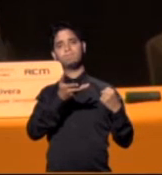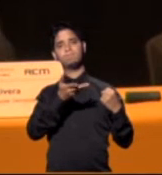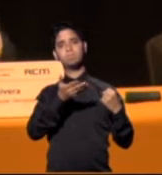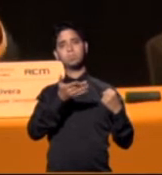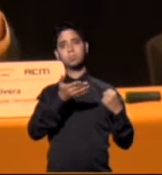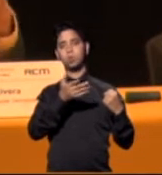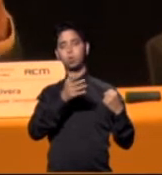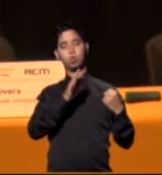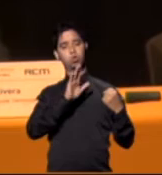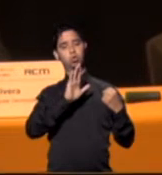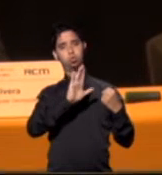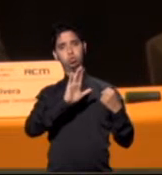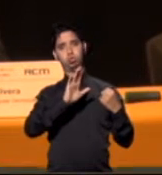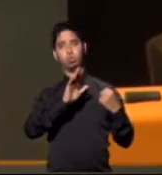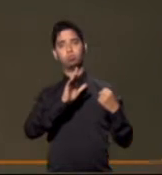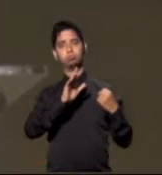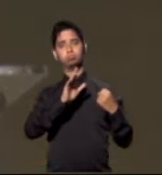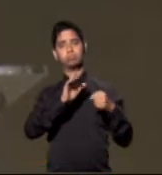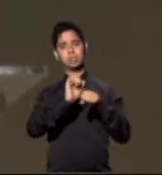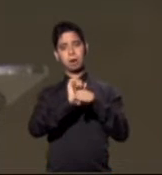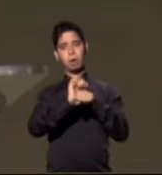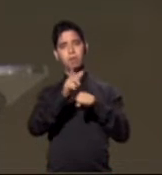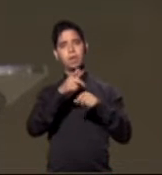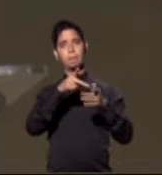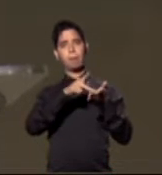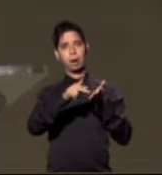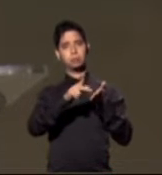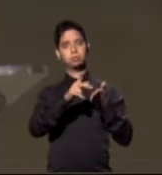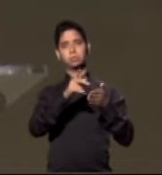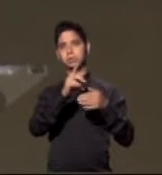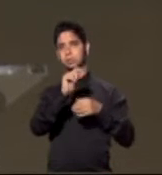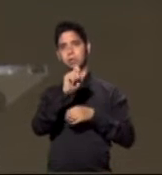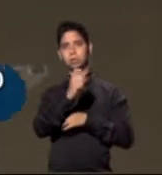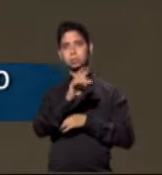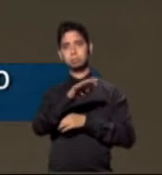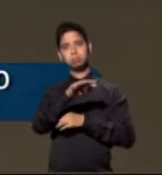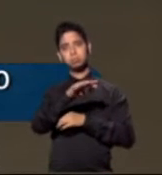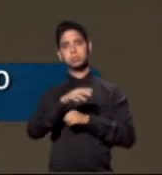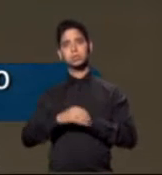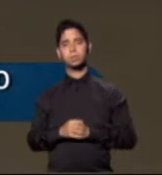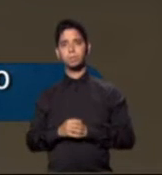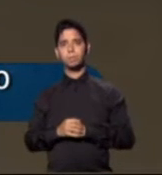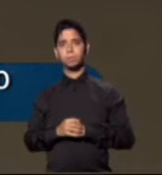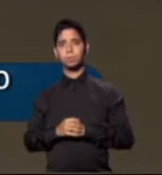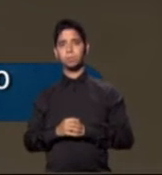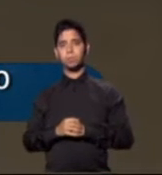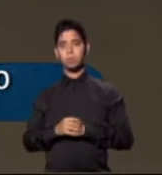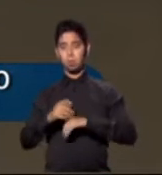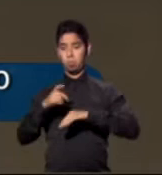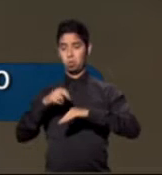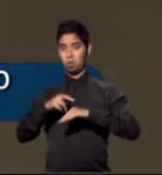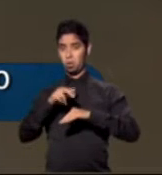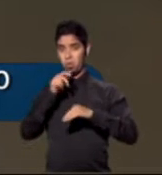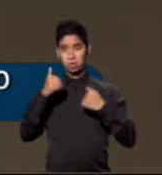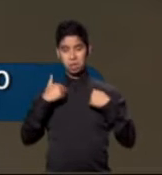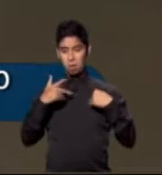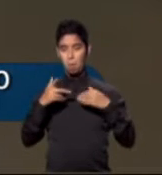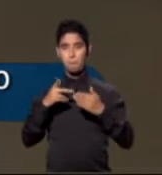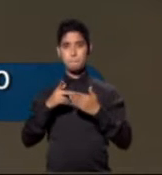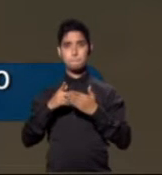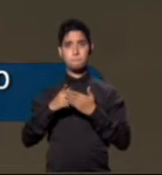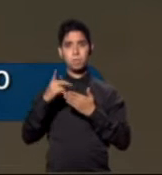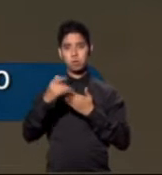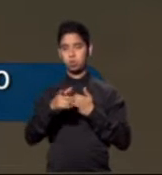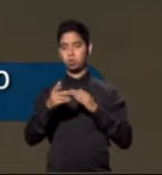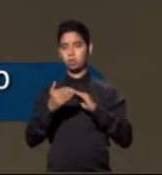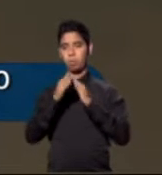su deber constitucional. Mientras el país no asuma como un proyecto hacer de